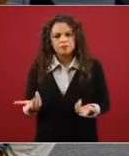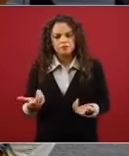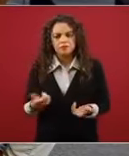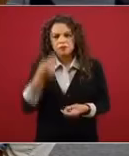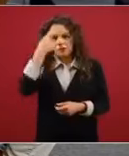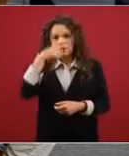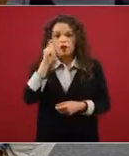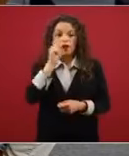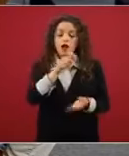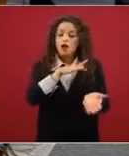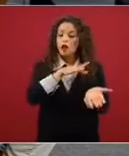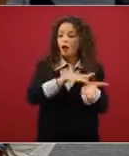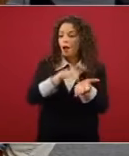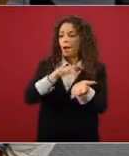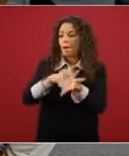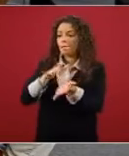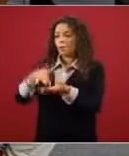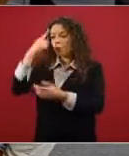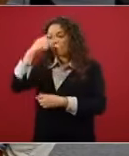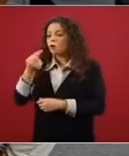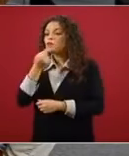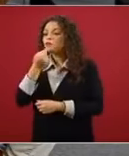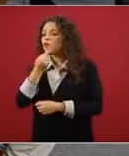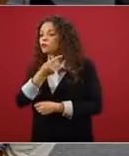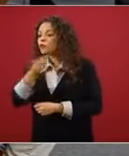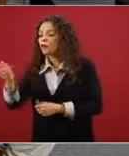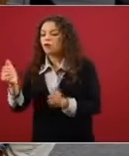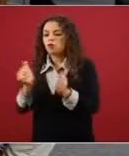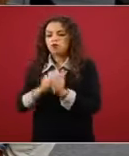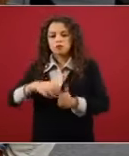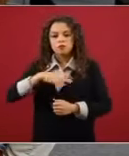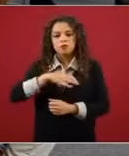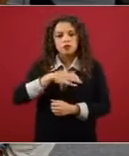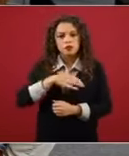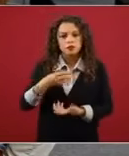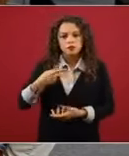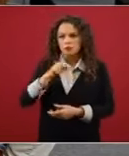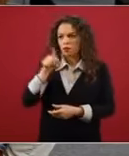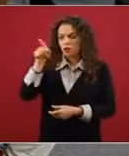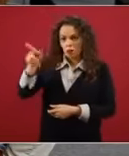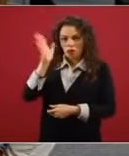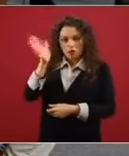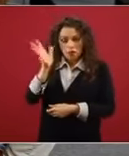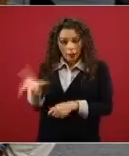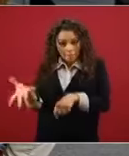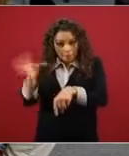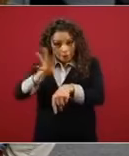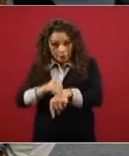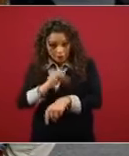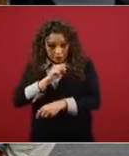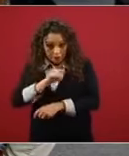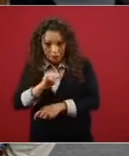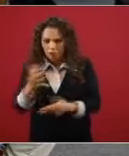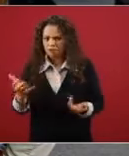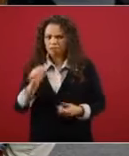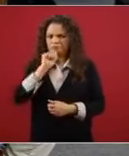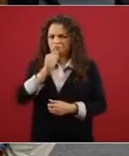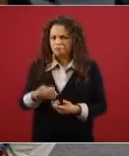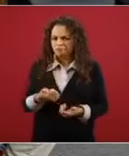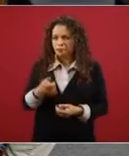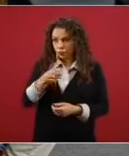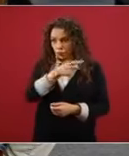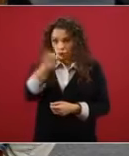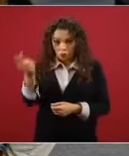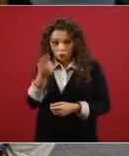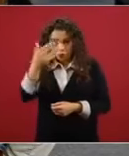altruistas, niños con cáncer y de bajos recursos, pero ellos no lo autorizaron y se les hizo un cargo domiciliario. ¿Ustedes saben de